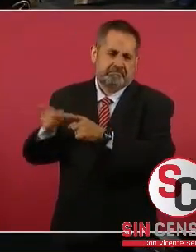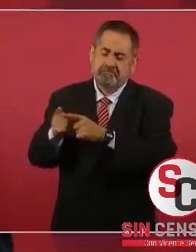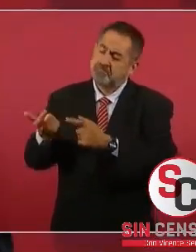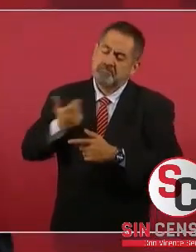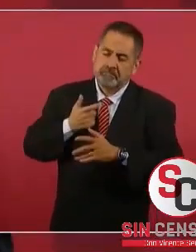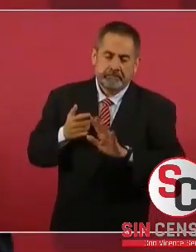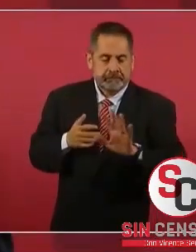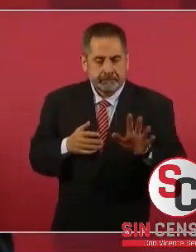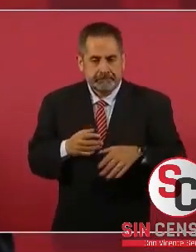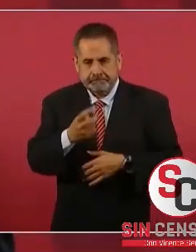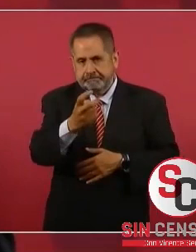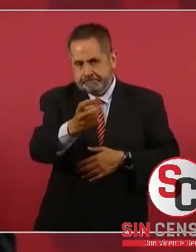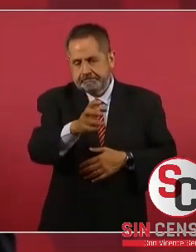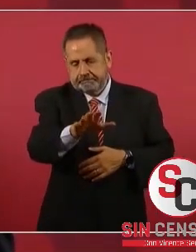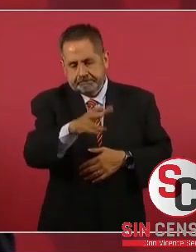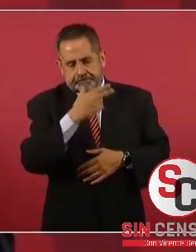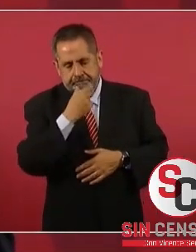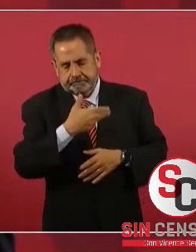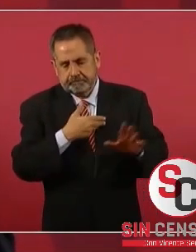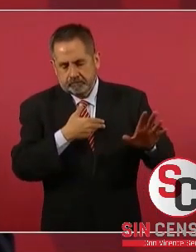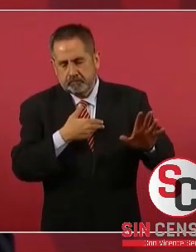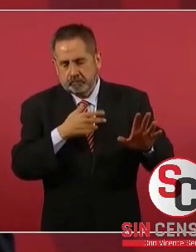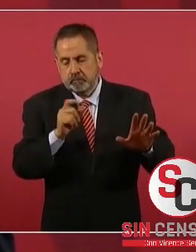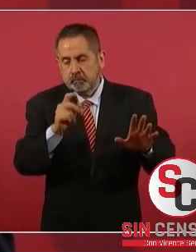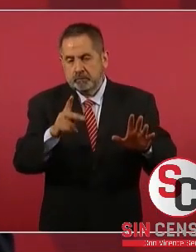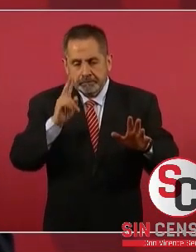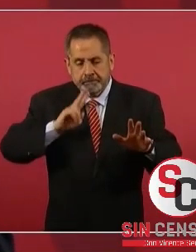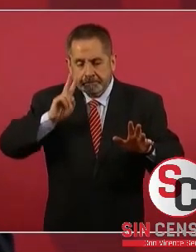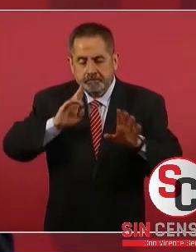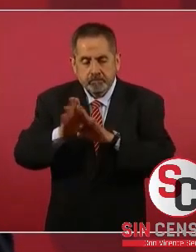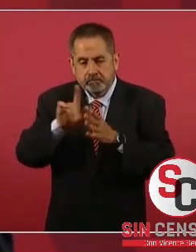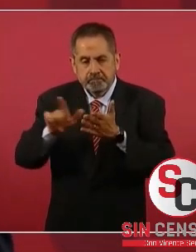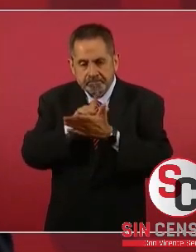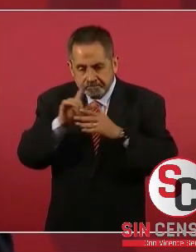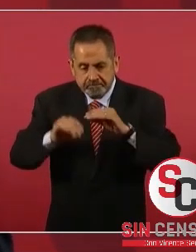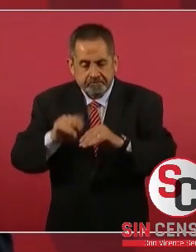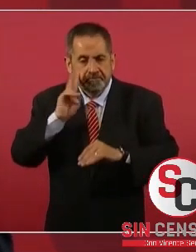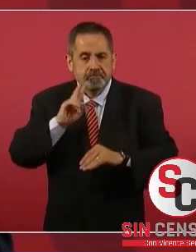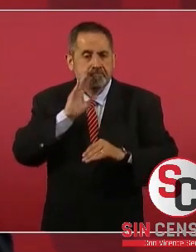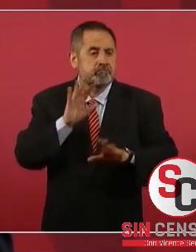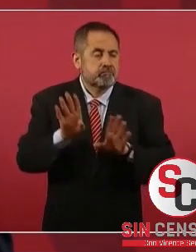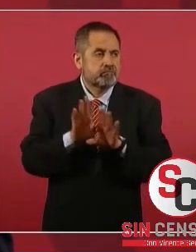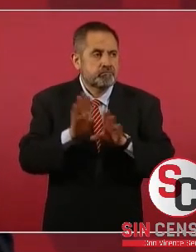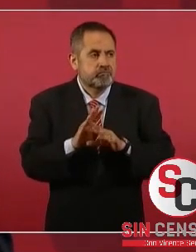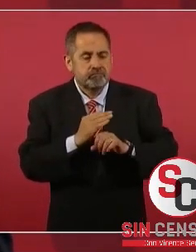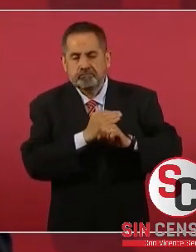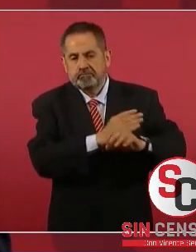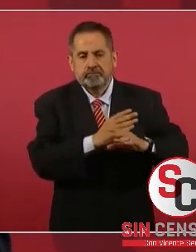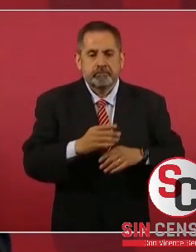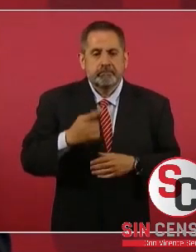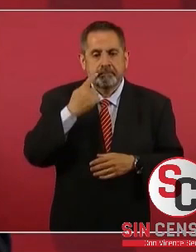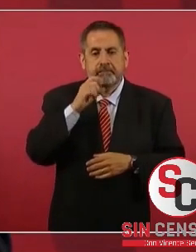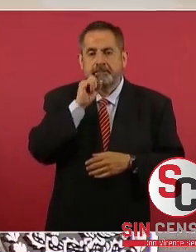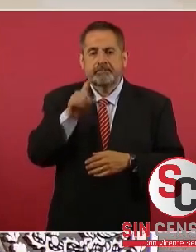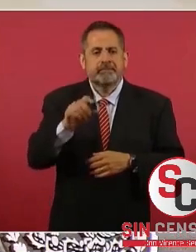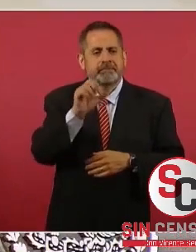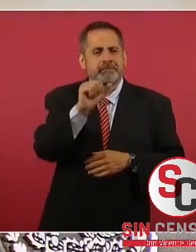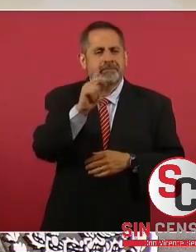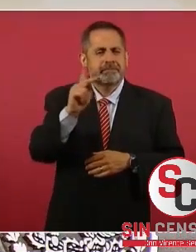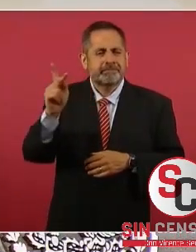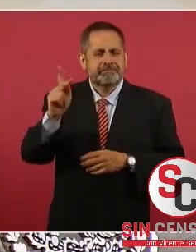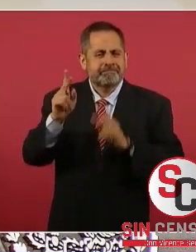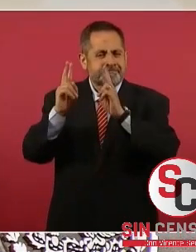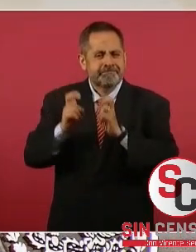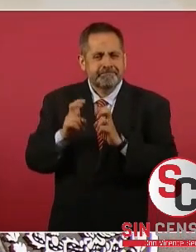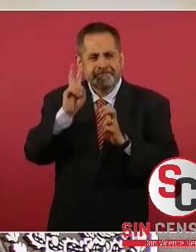puede hacer legalmente y también ver con las aplicaciones,